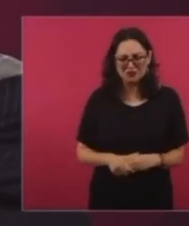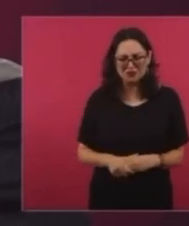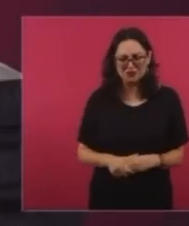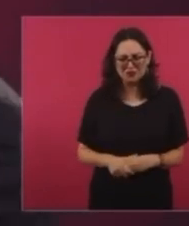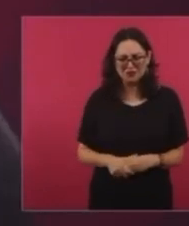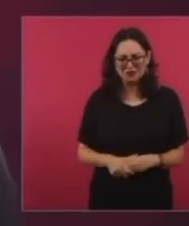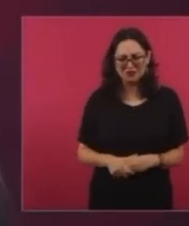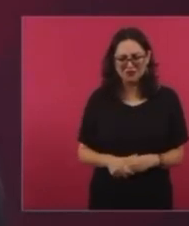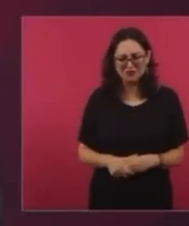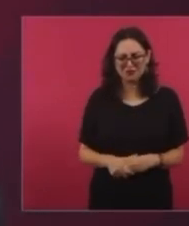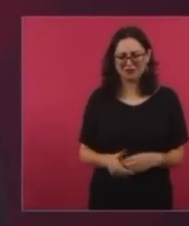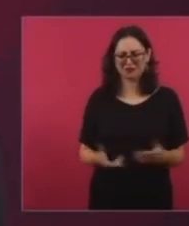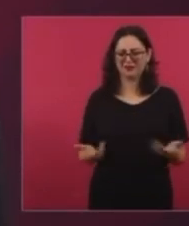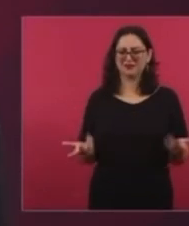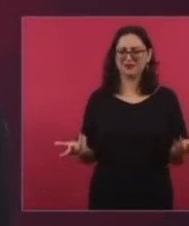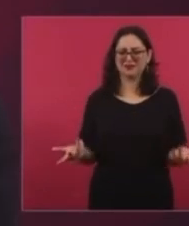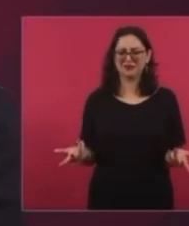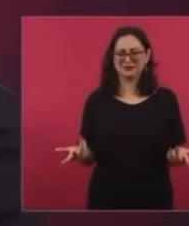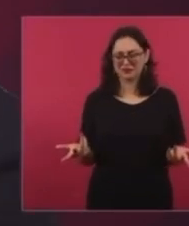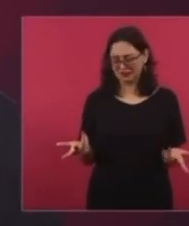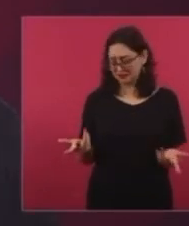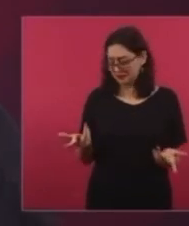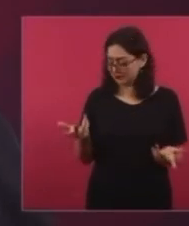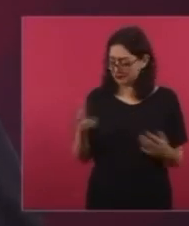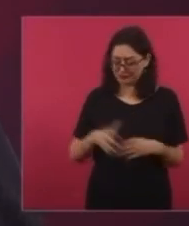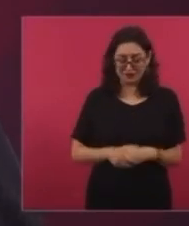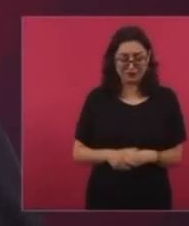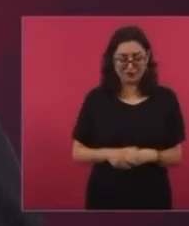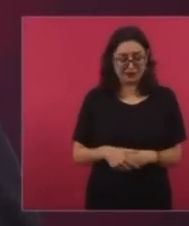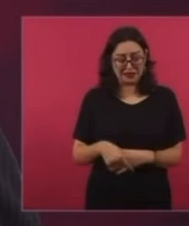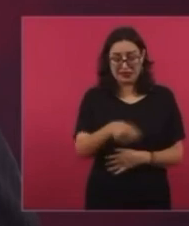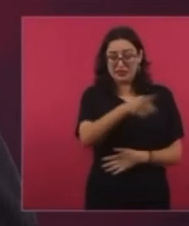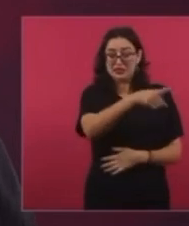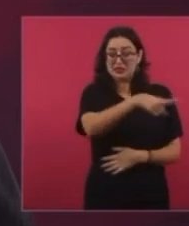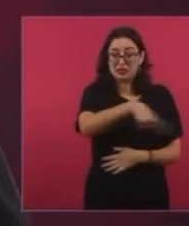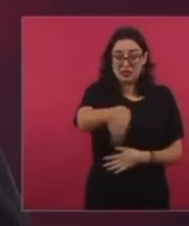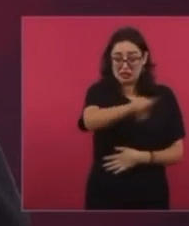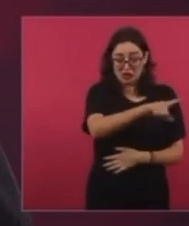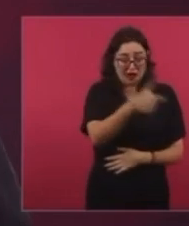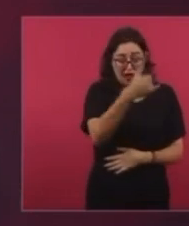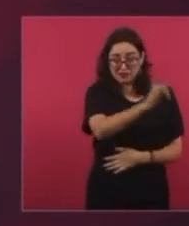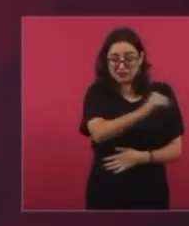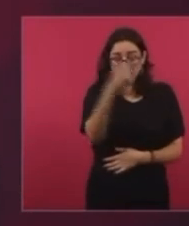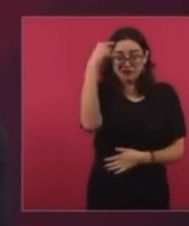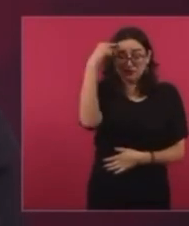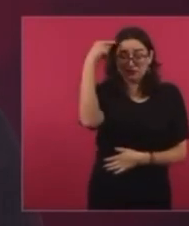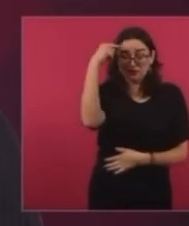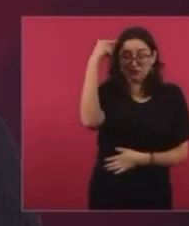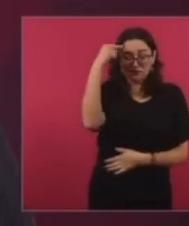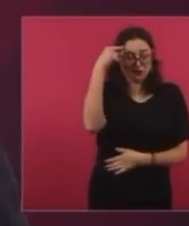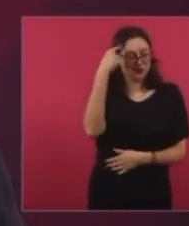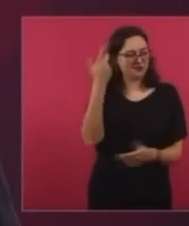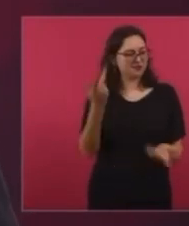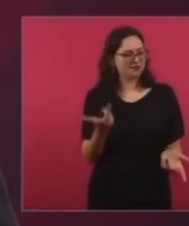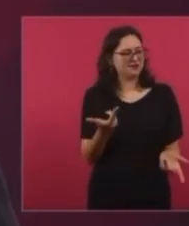a la iglesia los domingos.